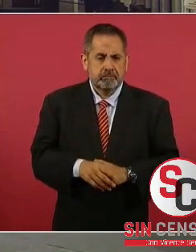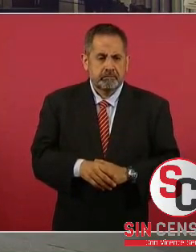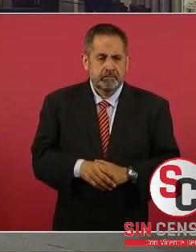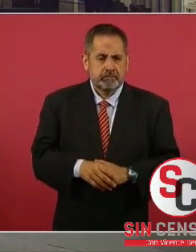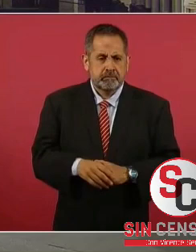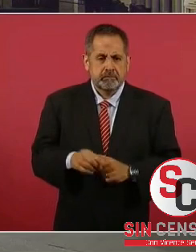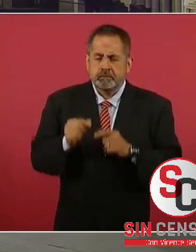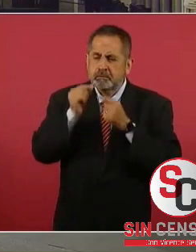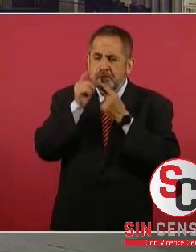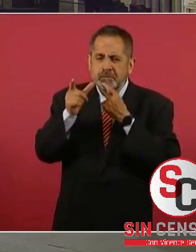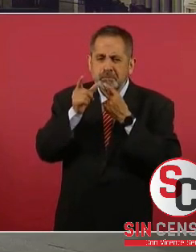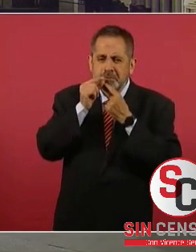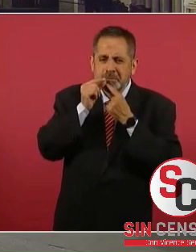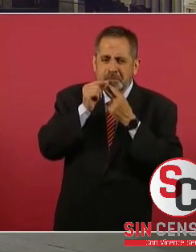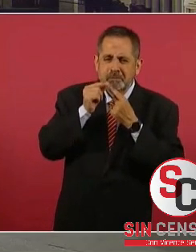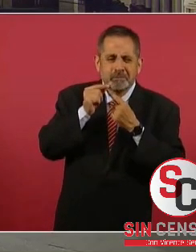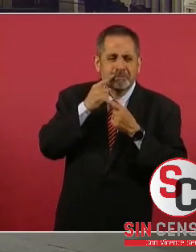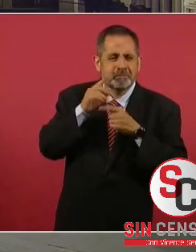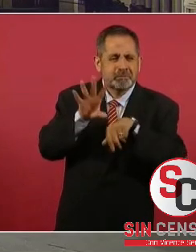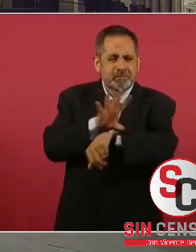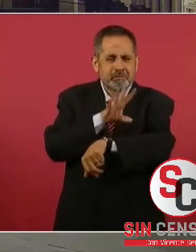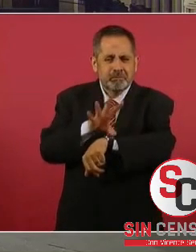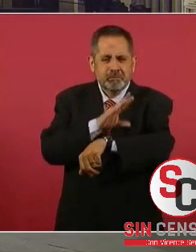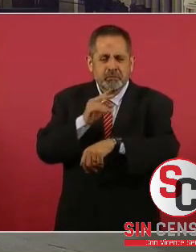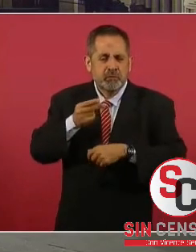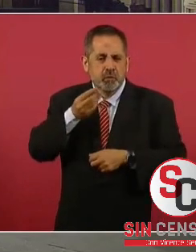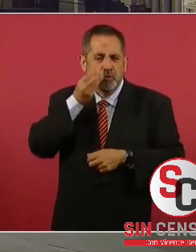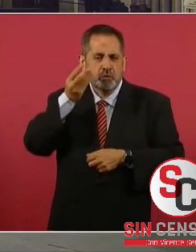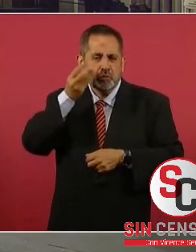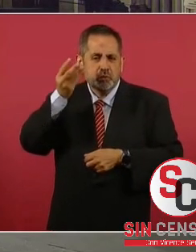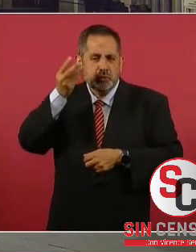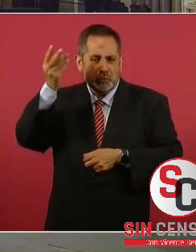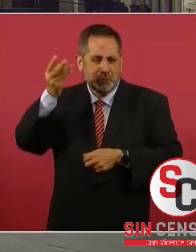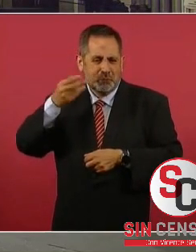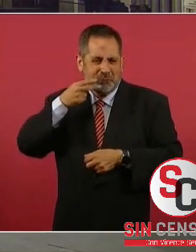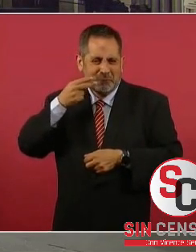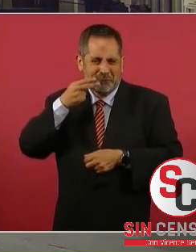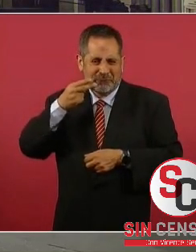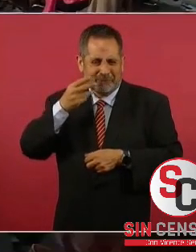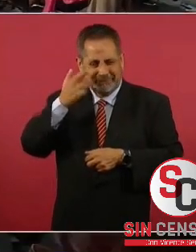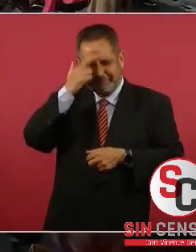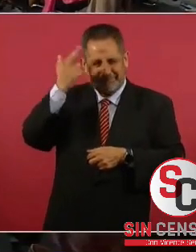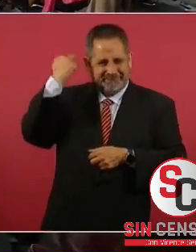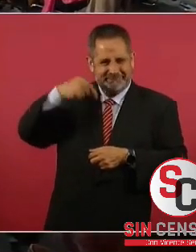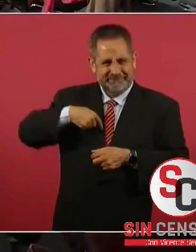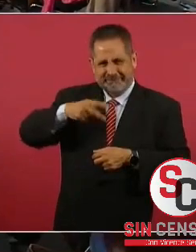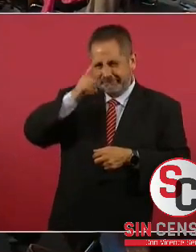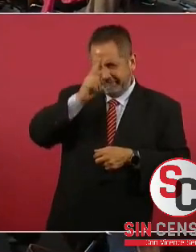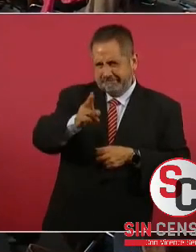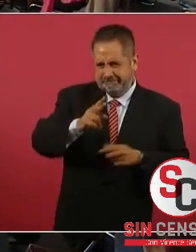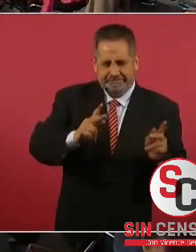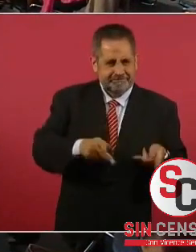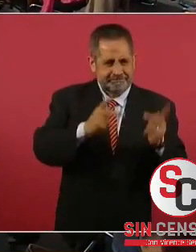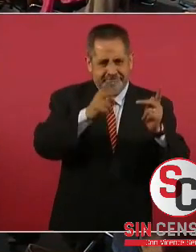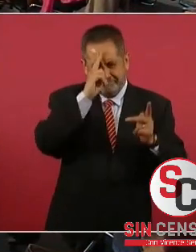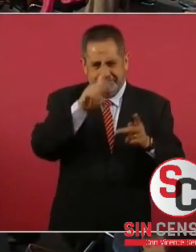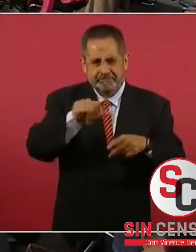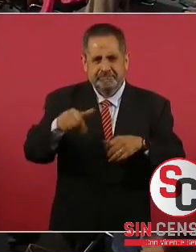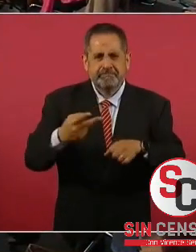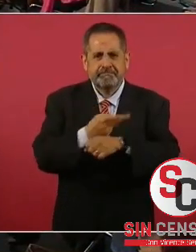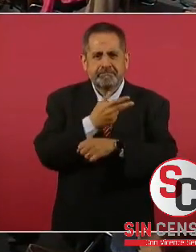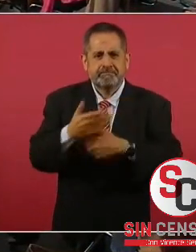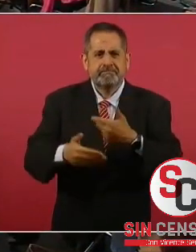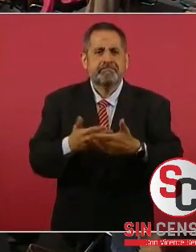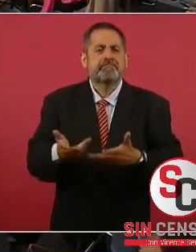vapeadores, que si a partir de que se prohibió el comercio, qué ha sucedido,